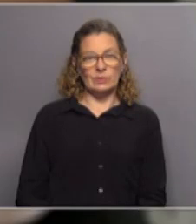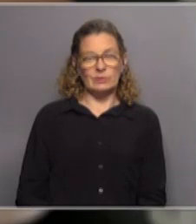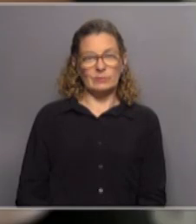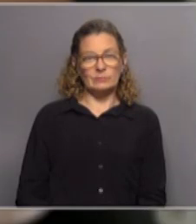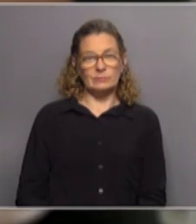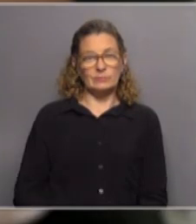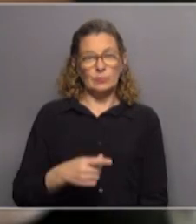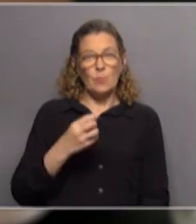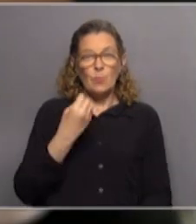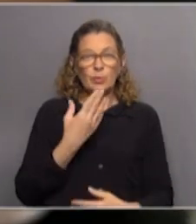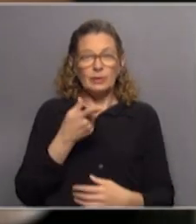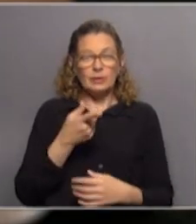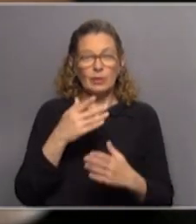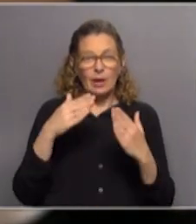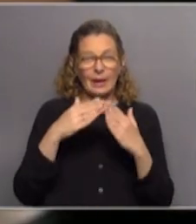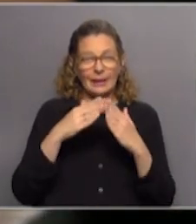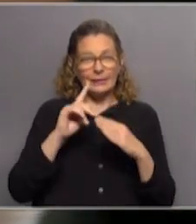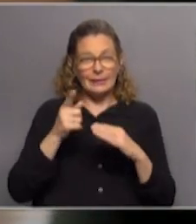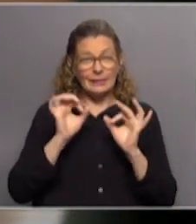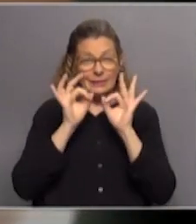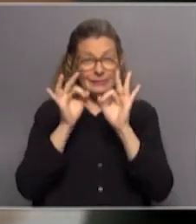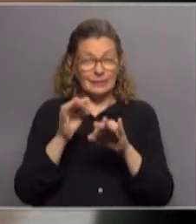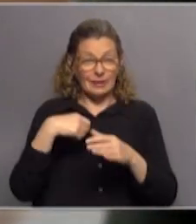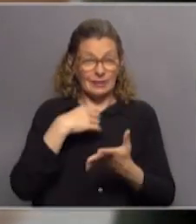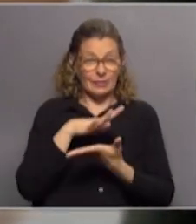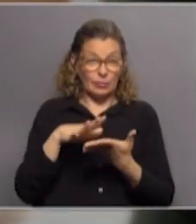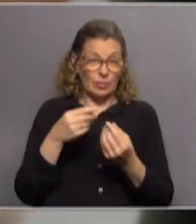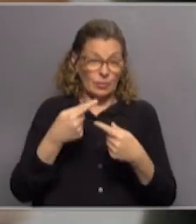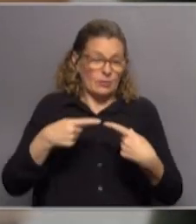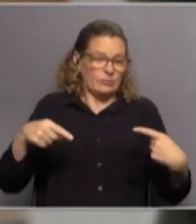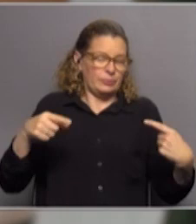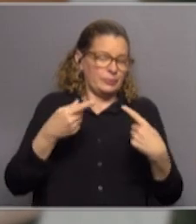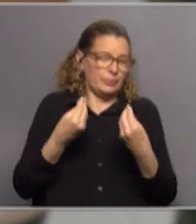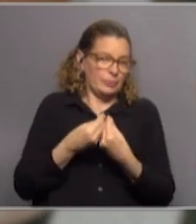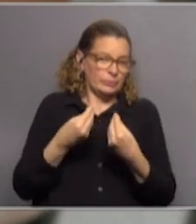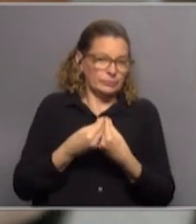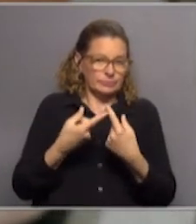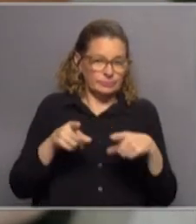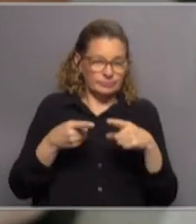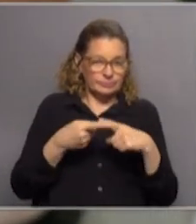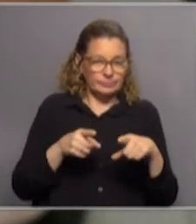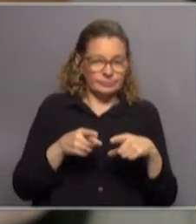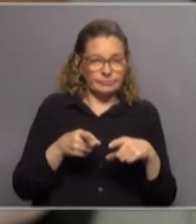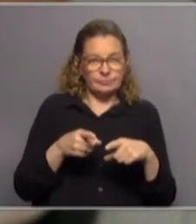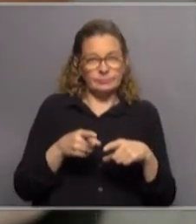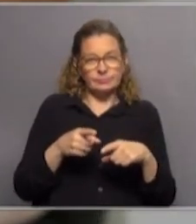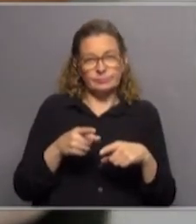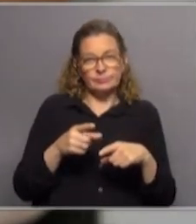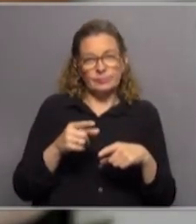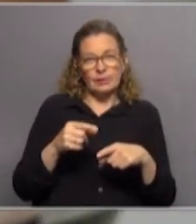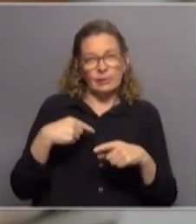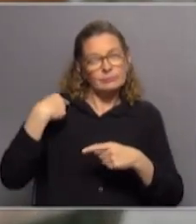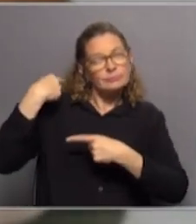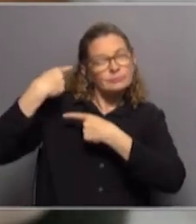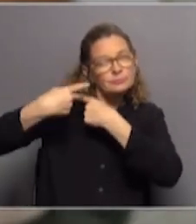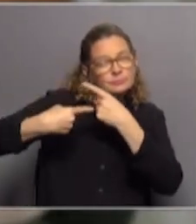Las causas por las cuales Casa de Galicia llega a esta situación obviamente son múltiples. Un déficit crónico que se